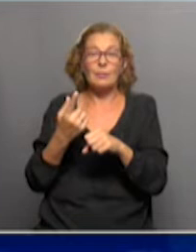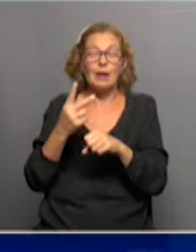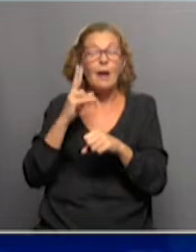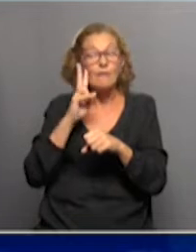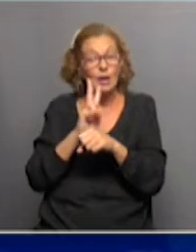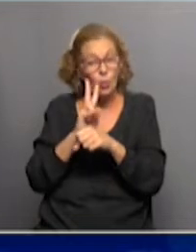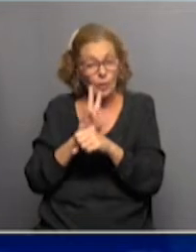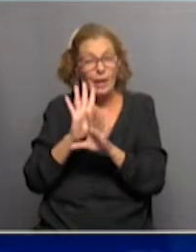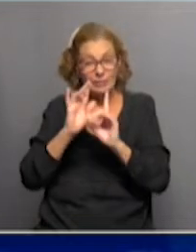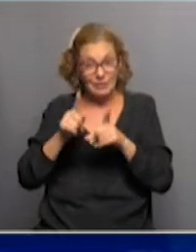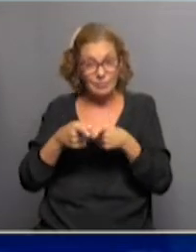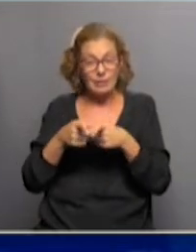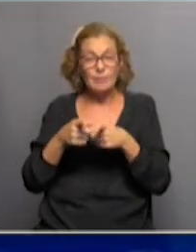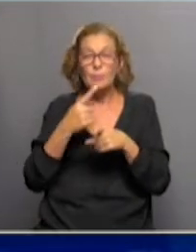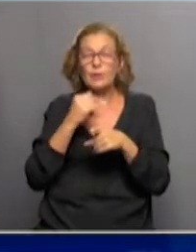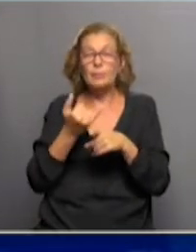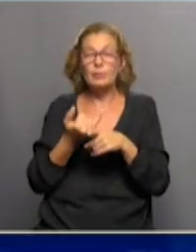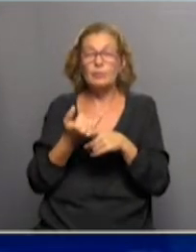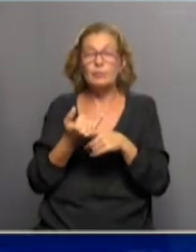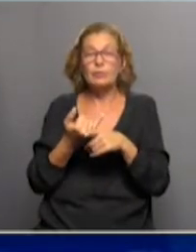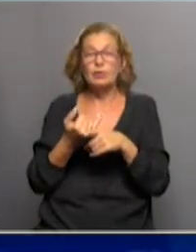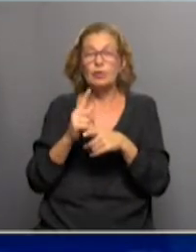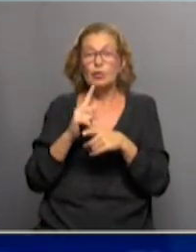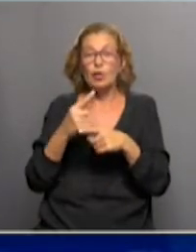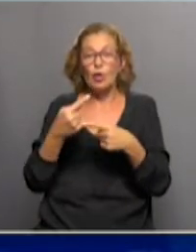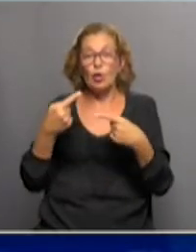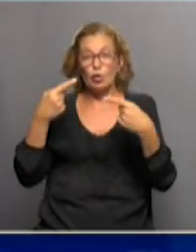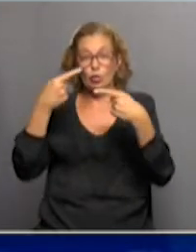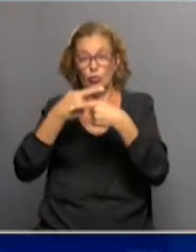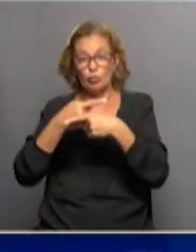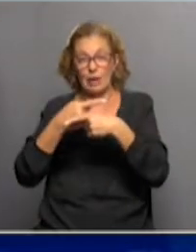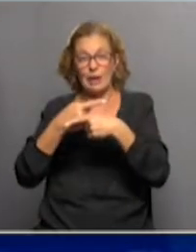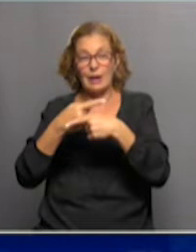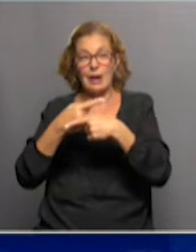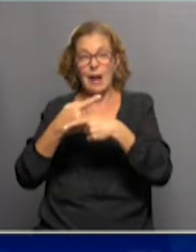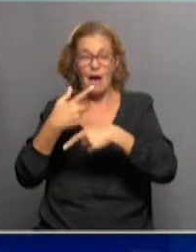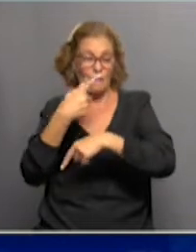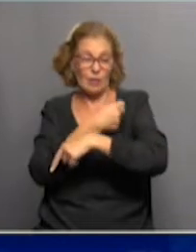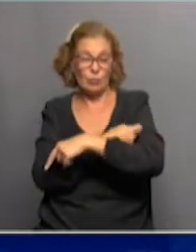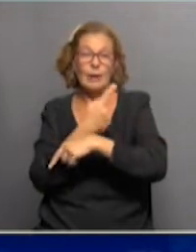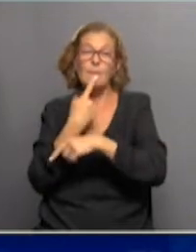precaución es de no cruzar las vacunas entre ellas. En principio,